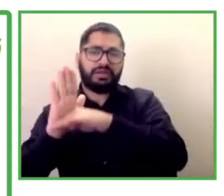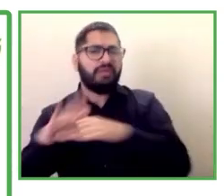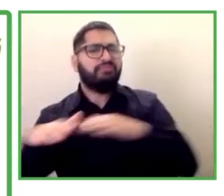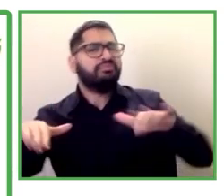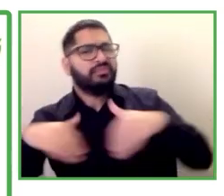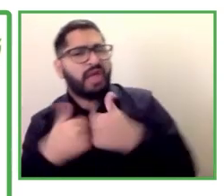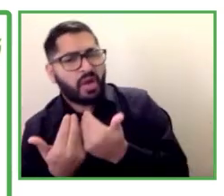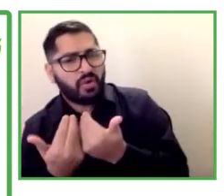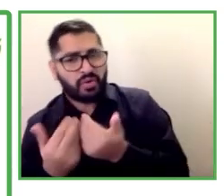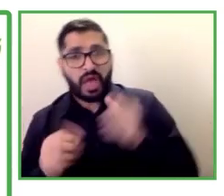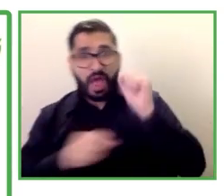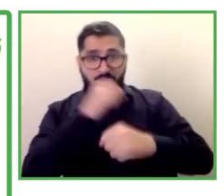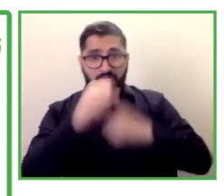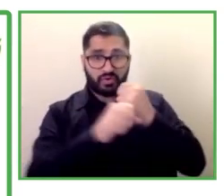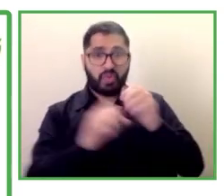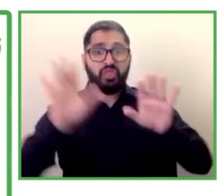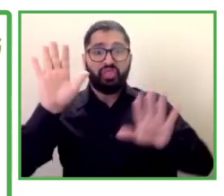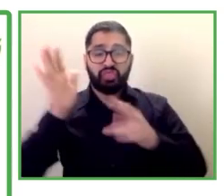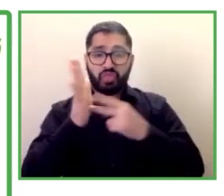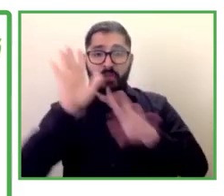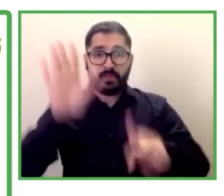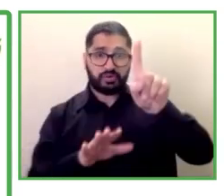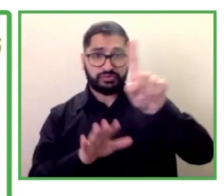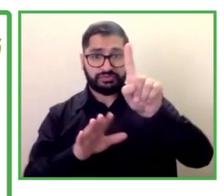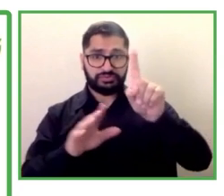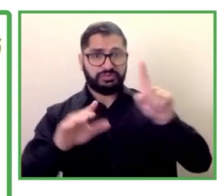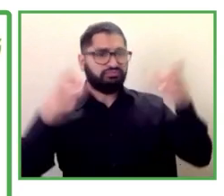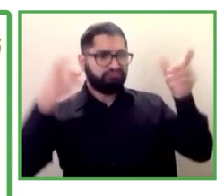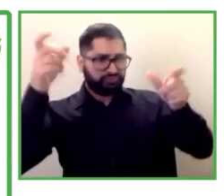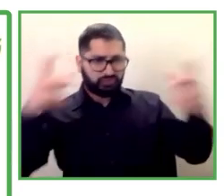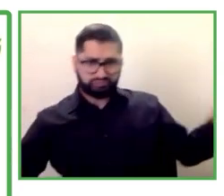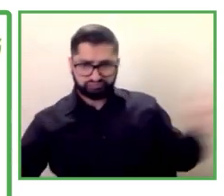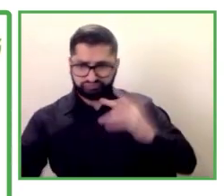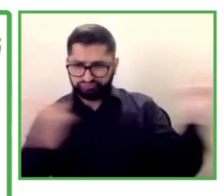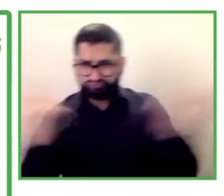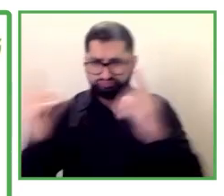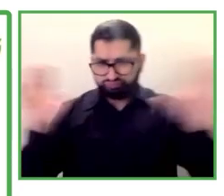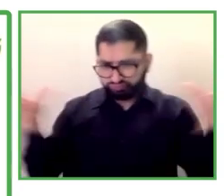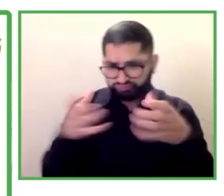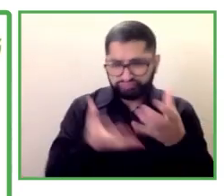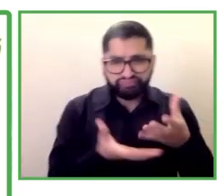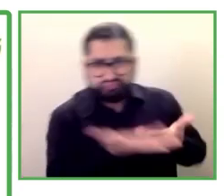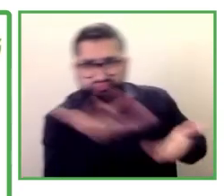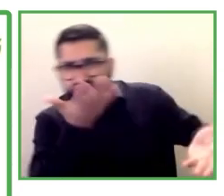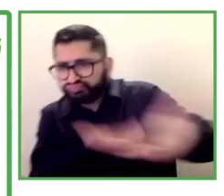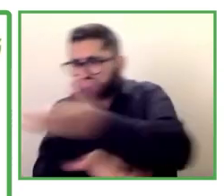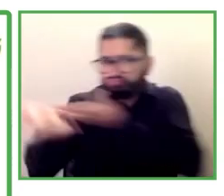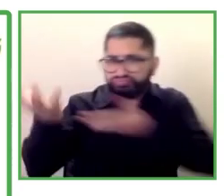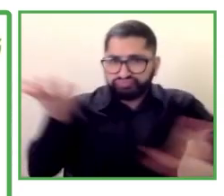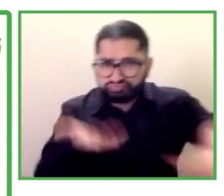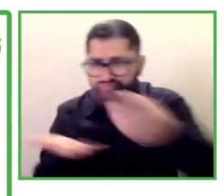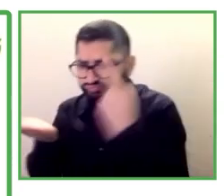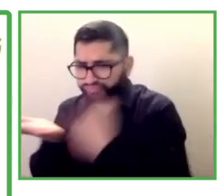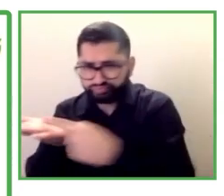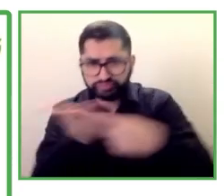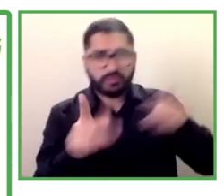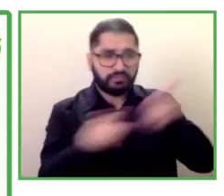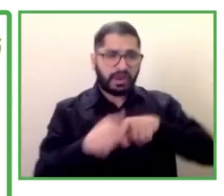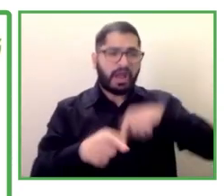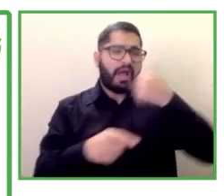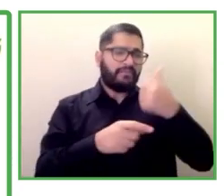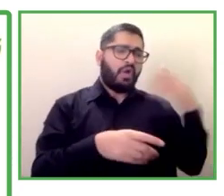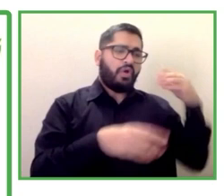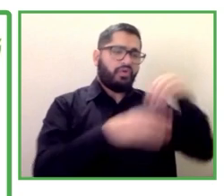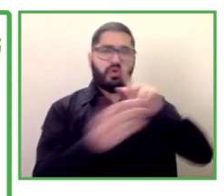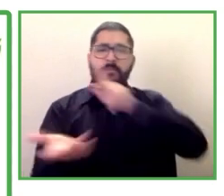convocatoria de las plazas otro compañero de la Dirección General y yo participamos formando parte del Tribunal de